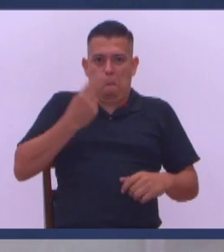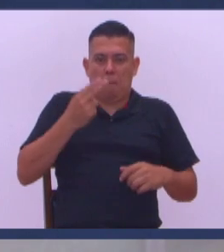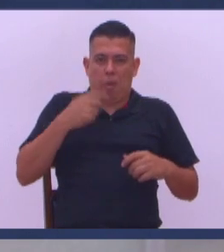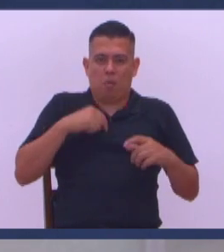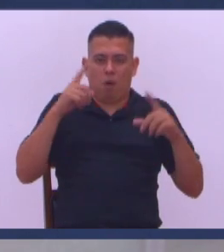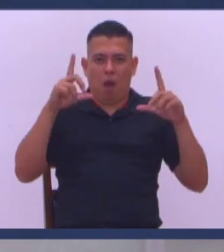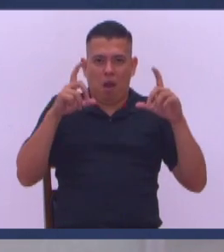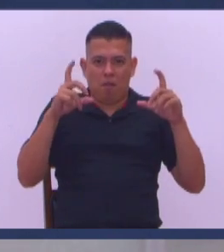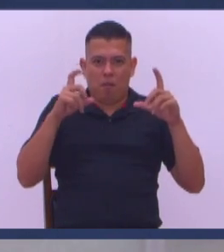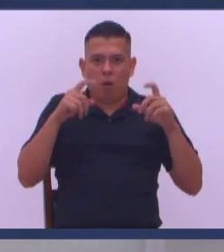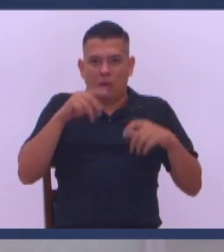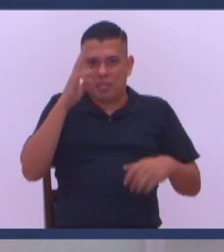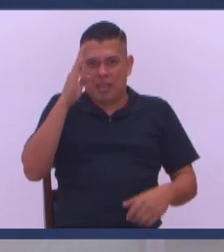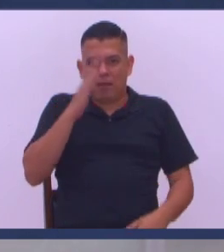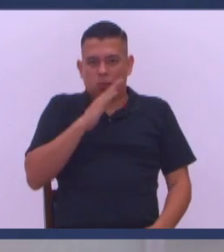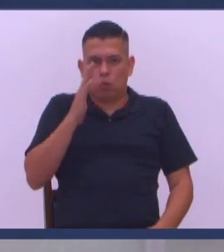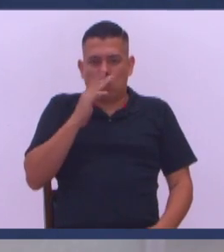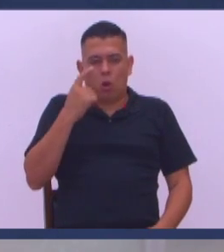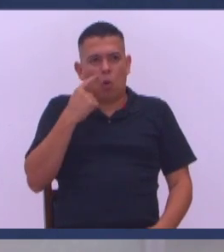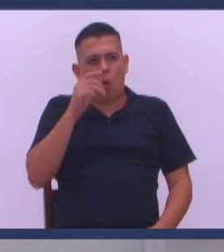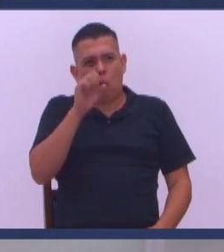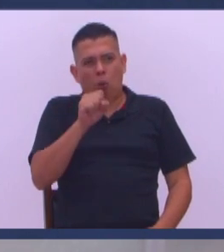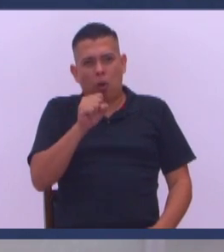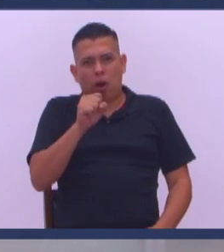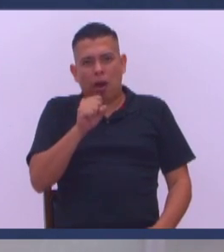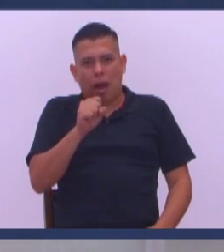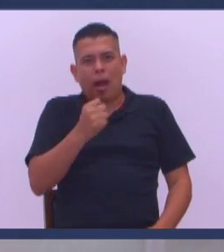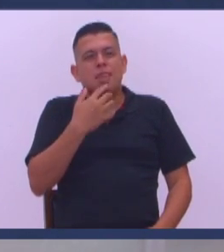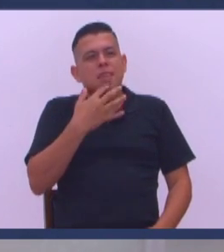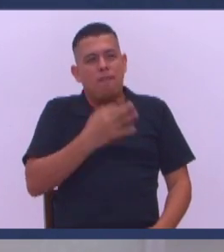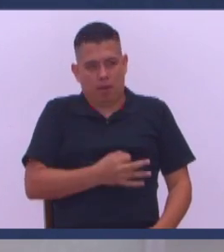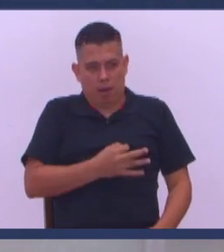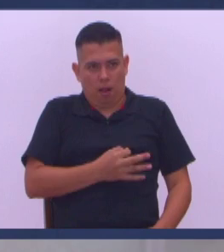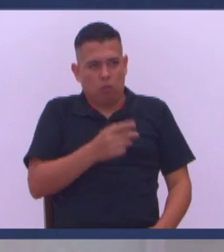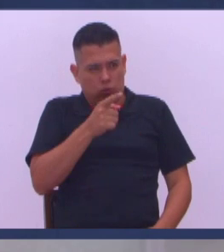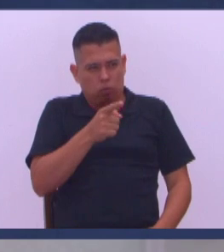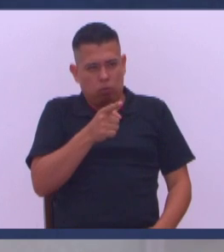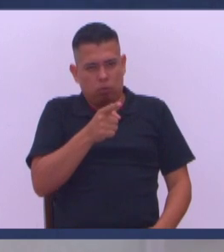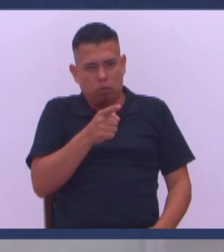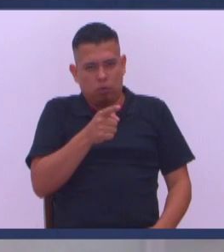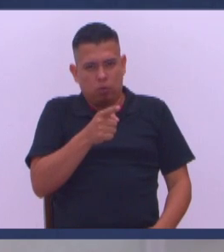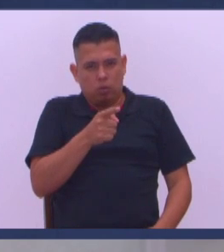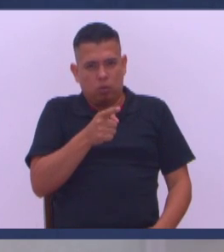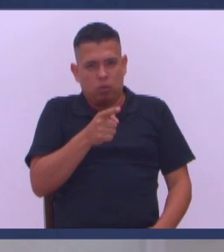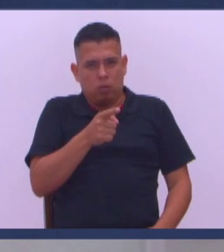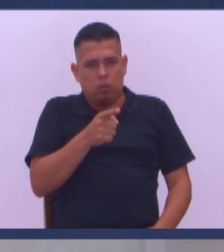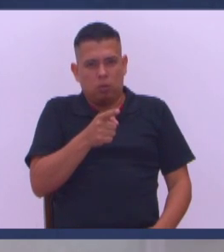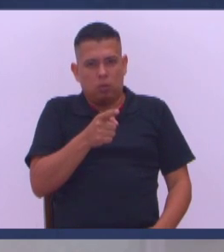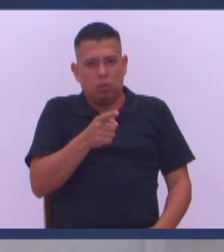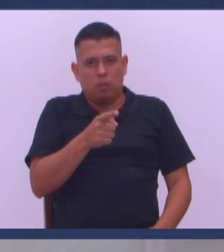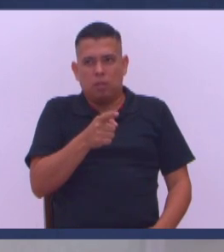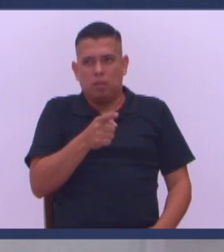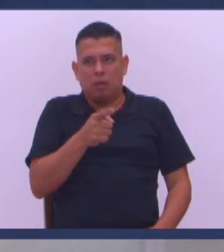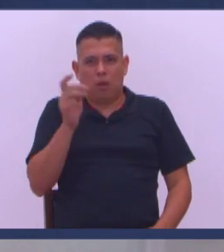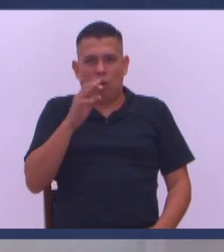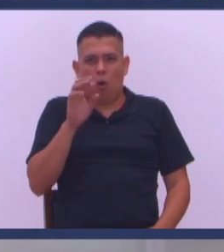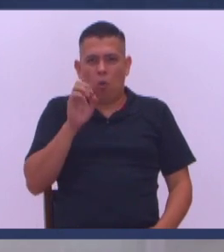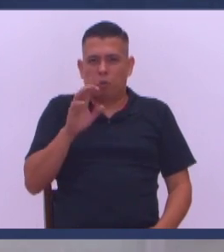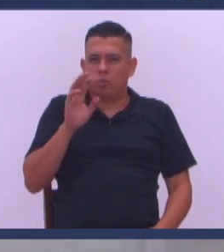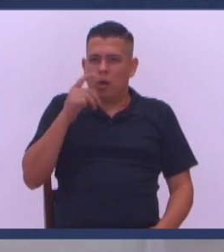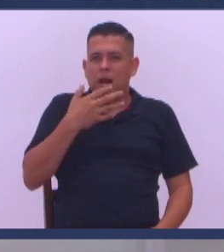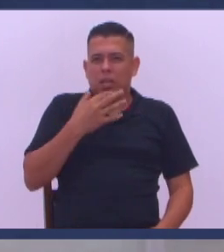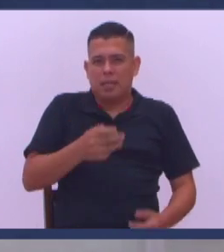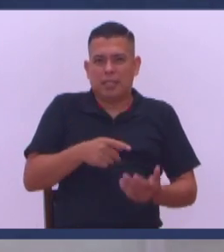Uno sabe que anda sucio ¿Y qué hace usted Cuando hay una persona sucia? Dígame la verdad Igual lo que hace Cuando tose a alguien Y ¡pum!